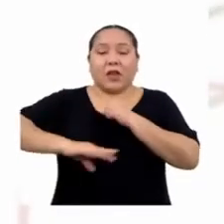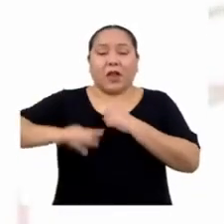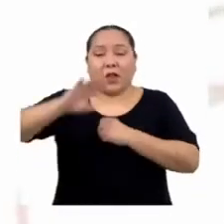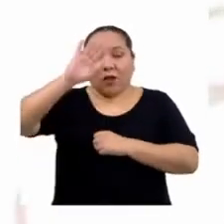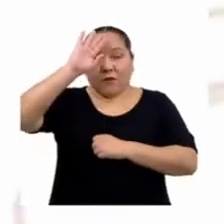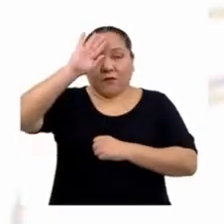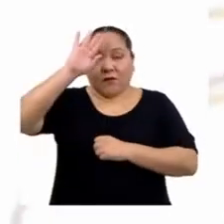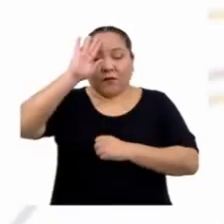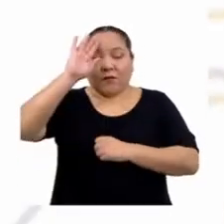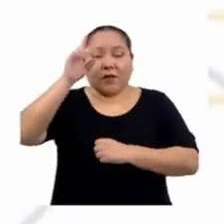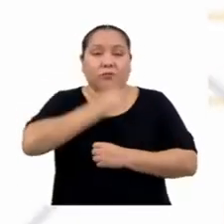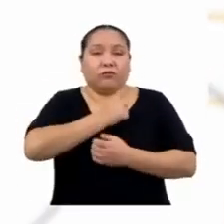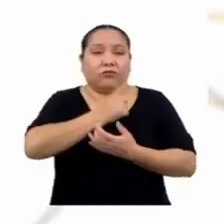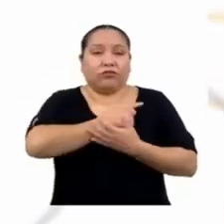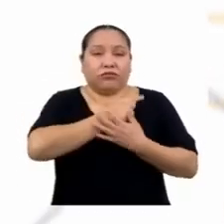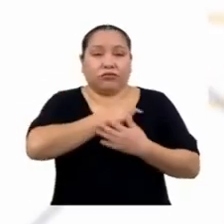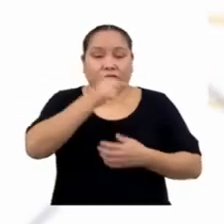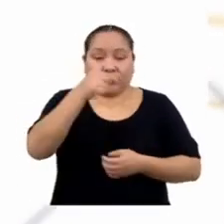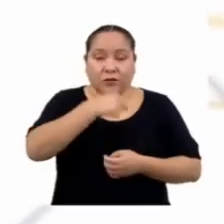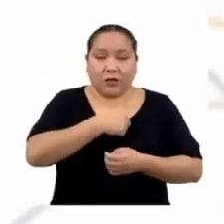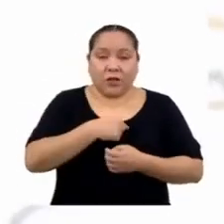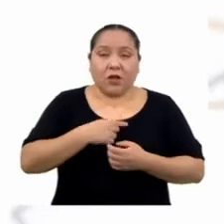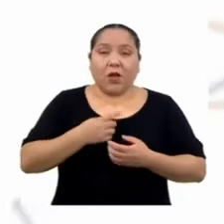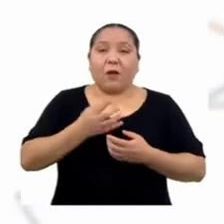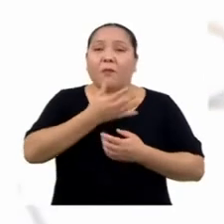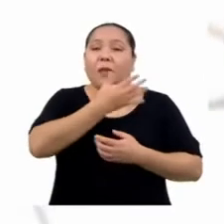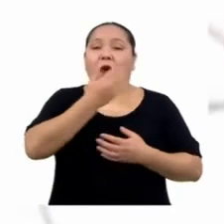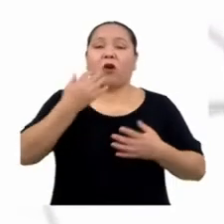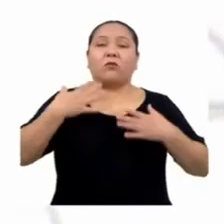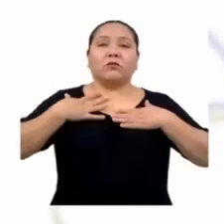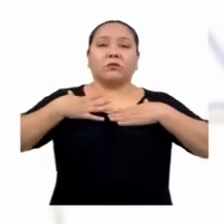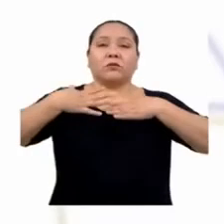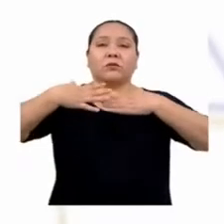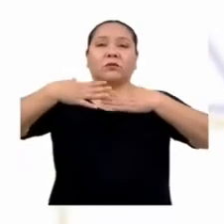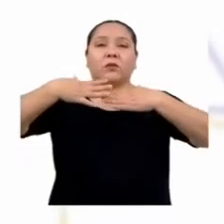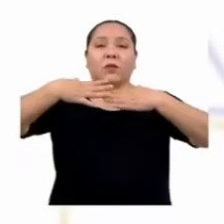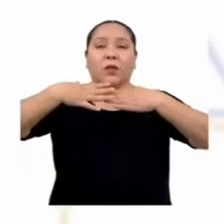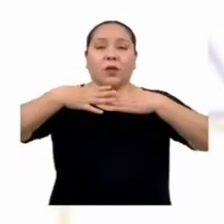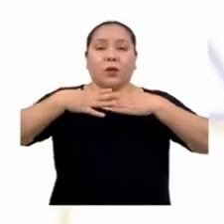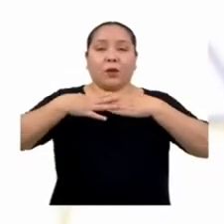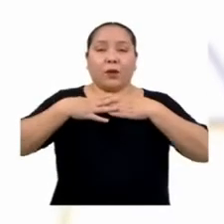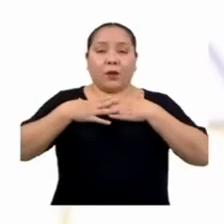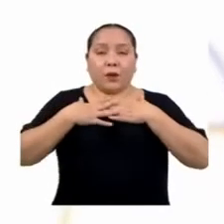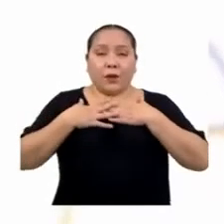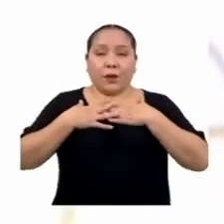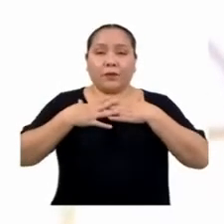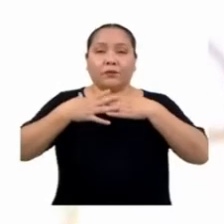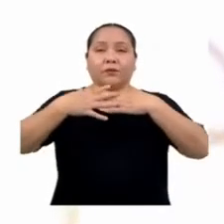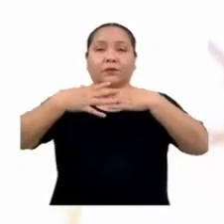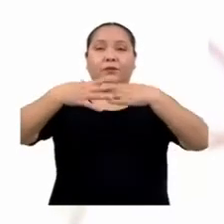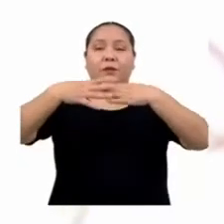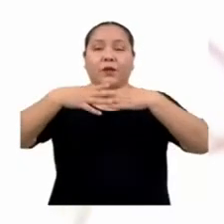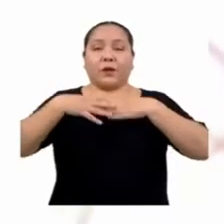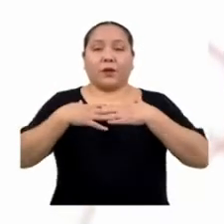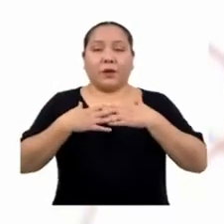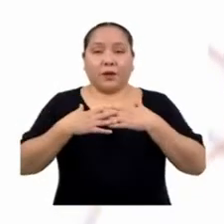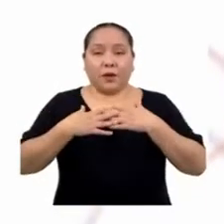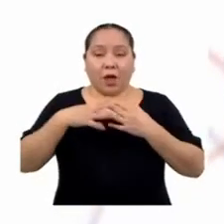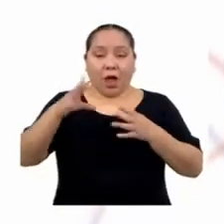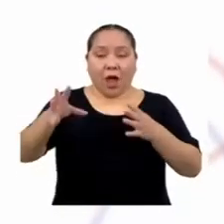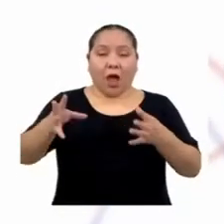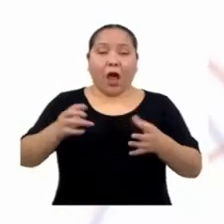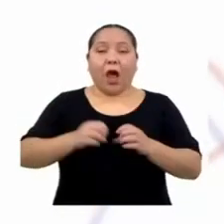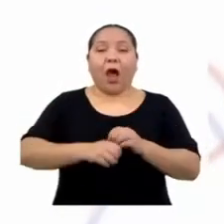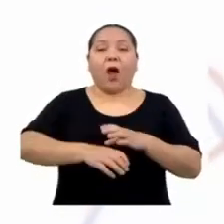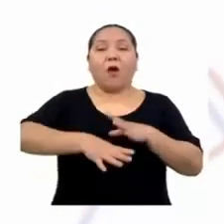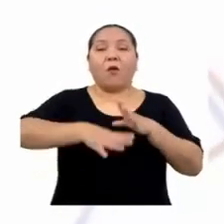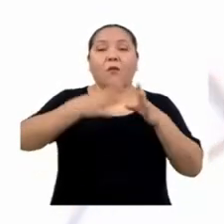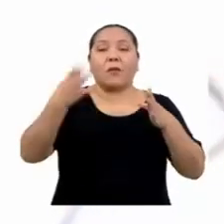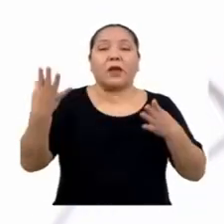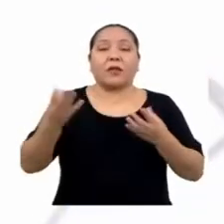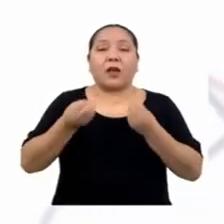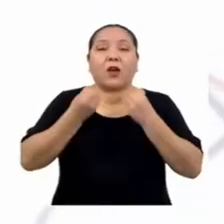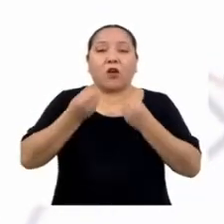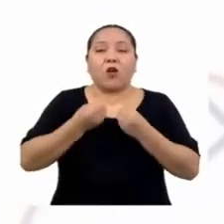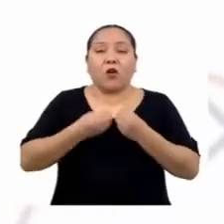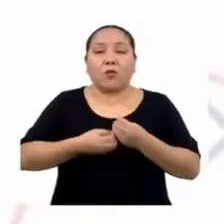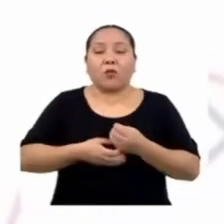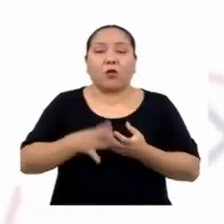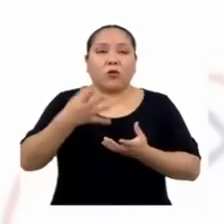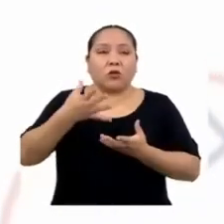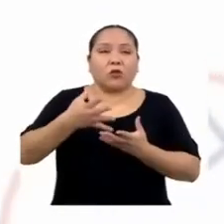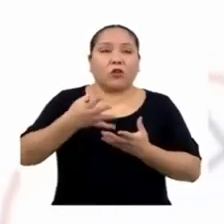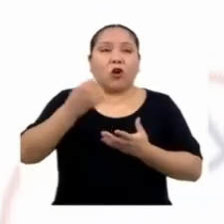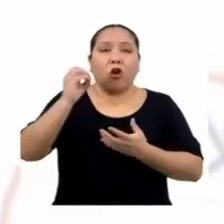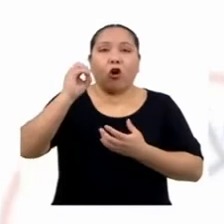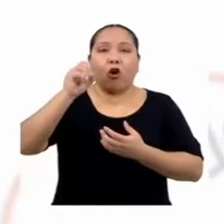mejora la función cardiovascular y respiratoria, aumenta el consumo máximo de oxígeno, mejora el suministro de sangre a los